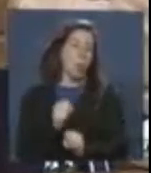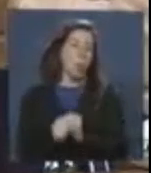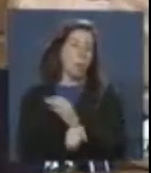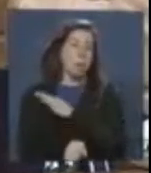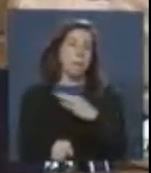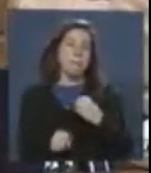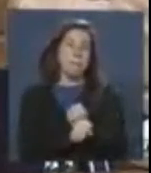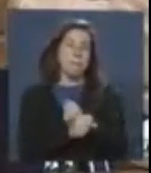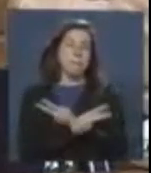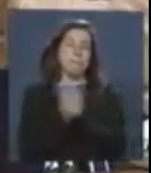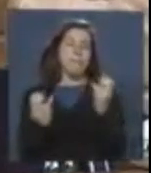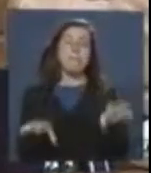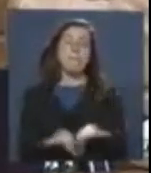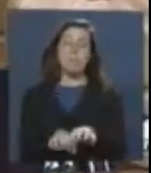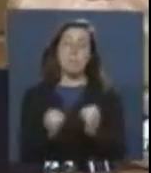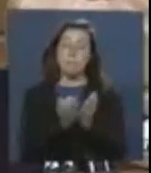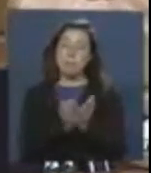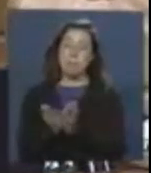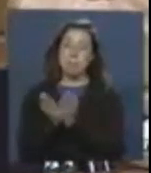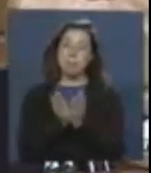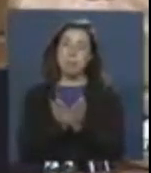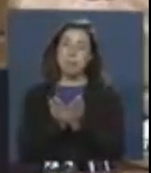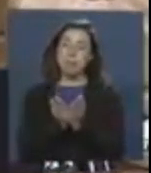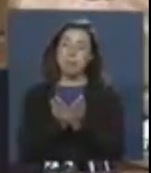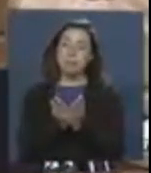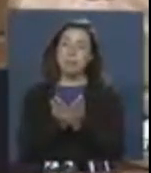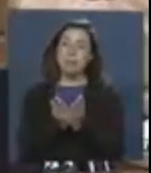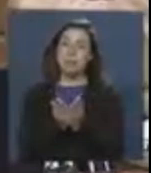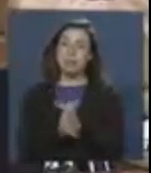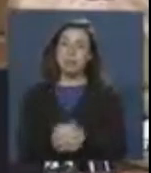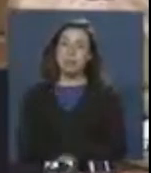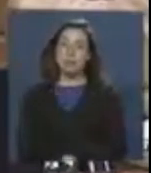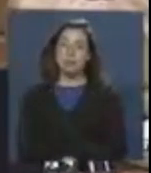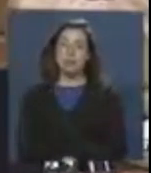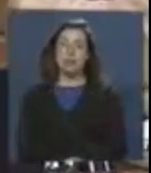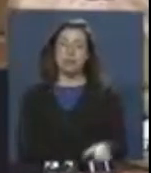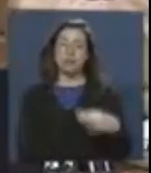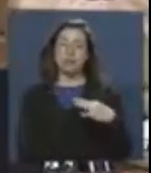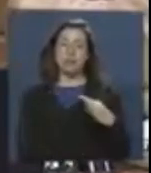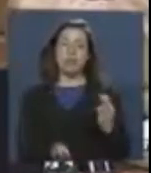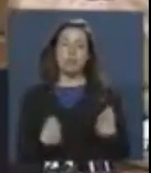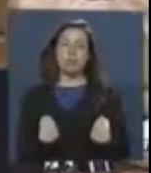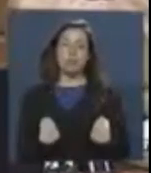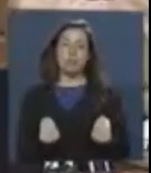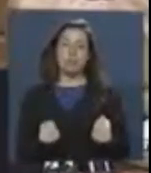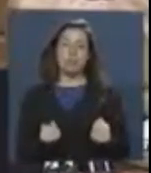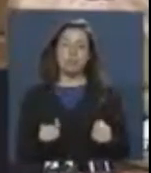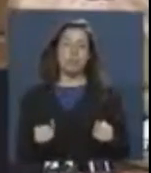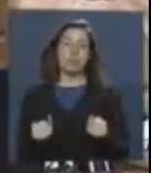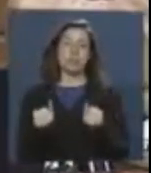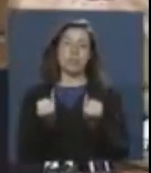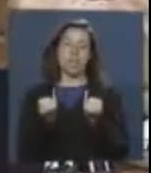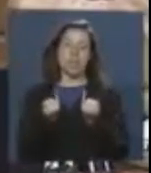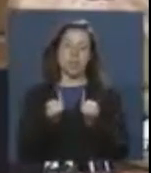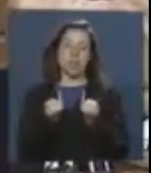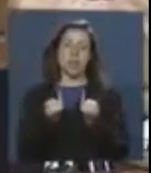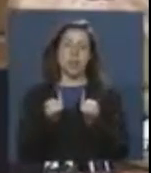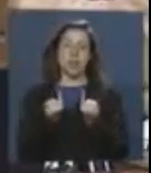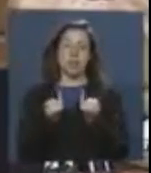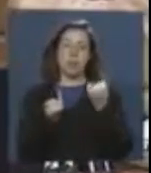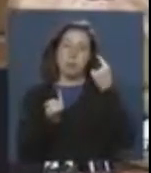Ministerio de Obras Públicas comprometió un estudio del cual la ciudadanía necesita alguna información para